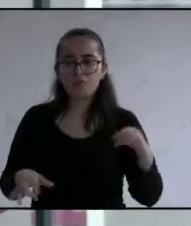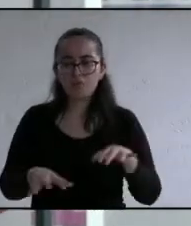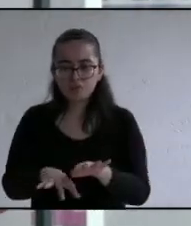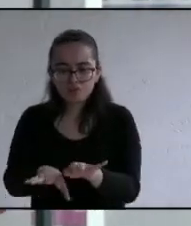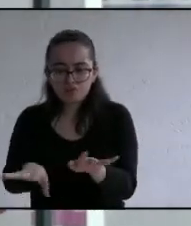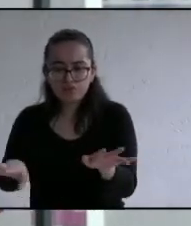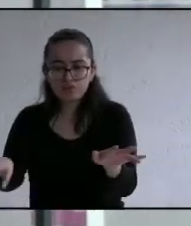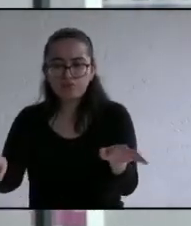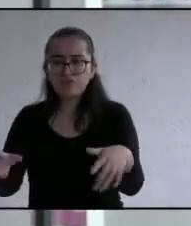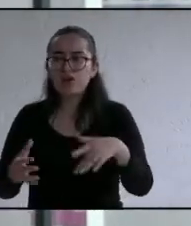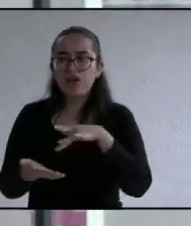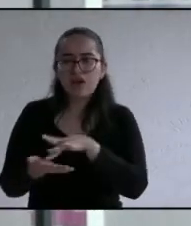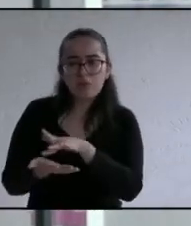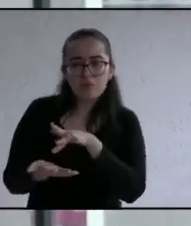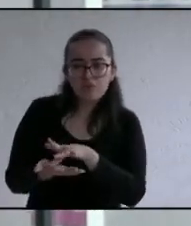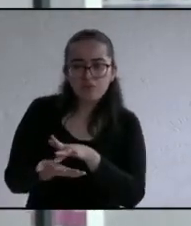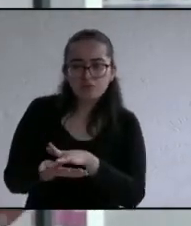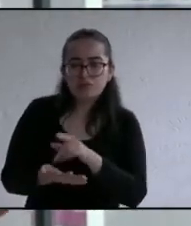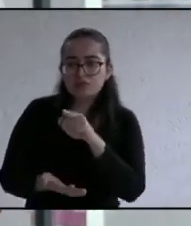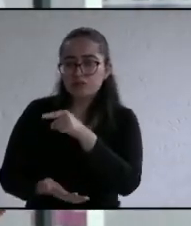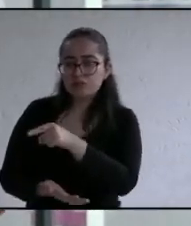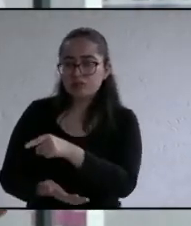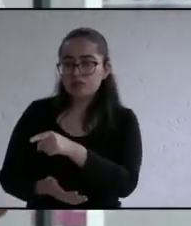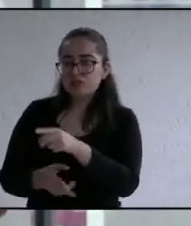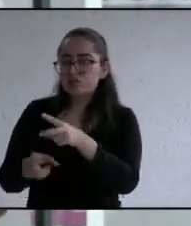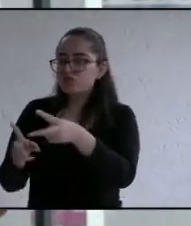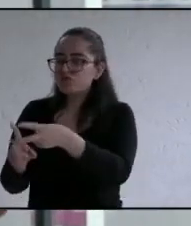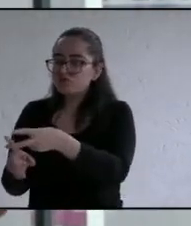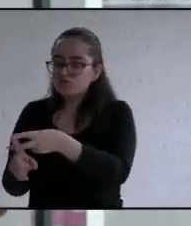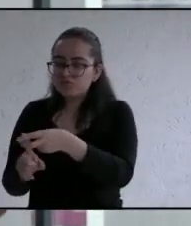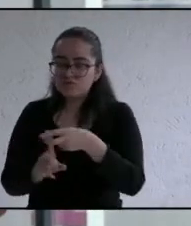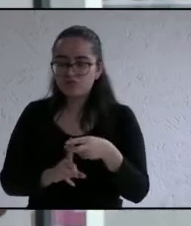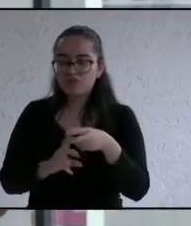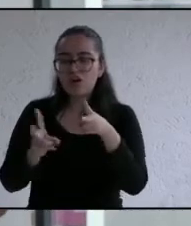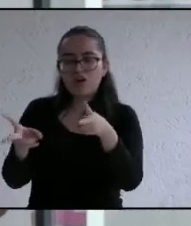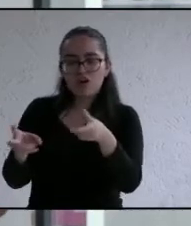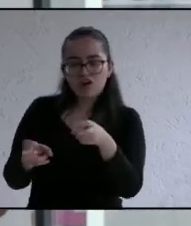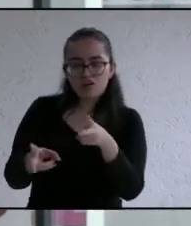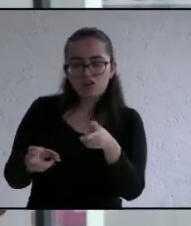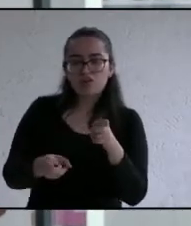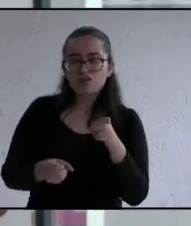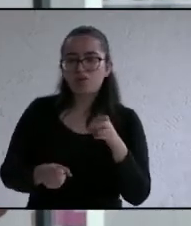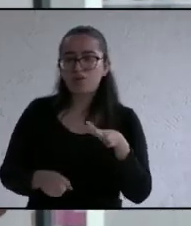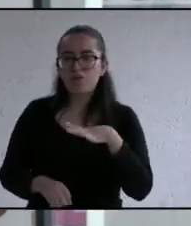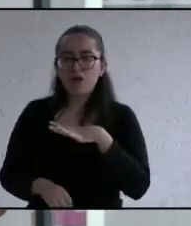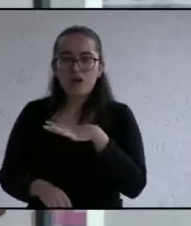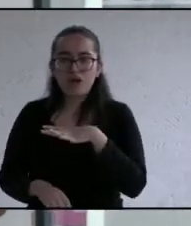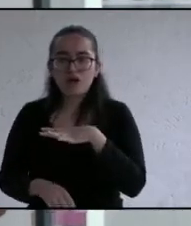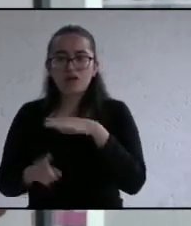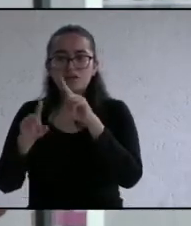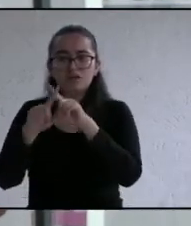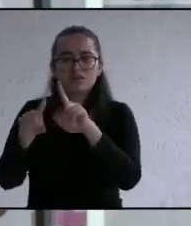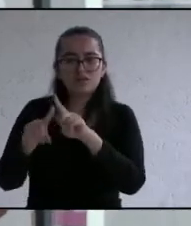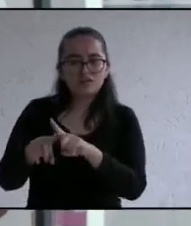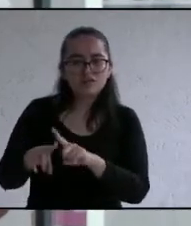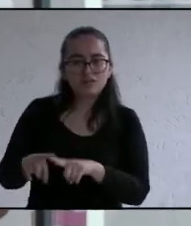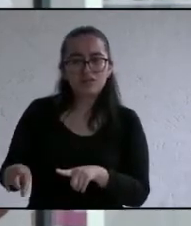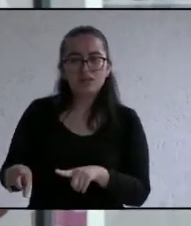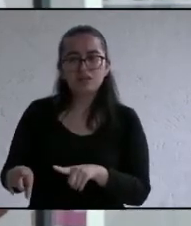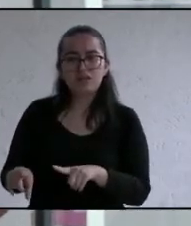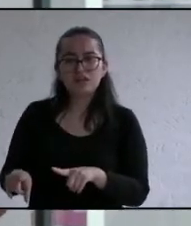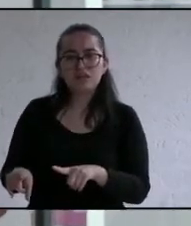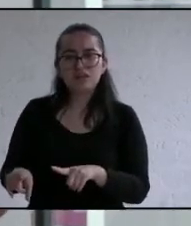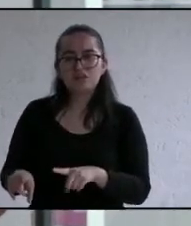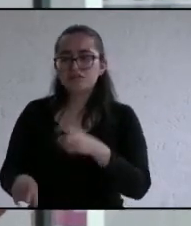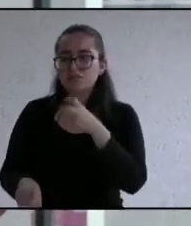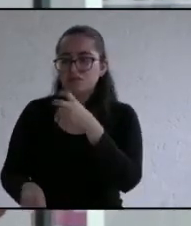ayudar a evitar la delincuencia y con esas mismas oportunidades y el tecnológico agropecuario